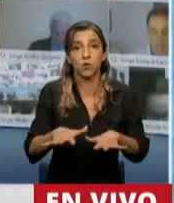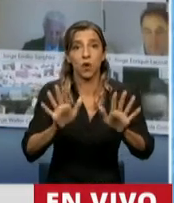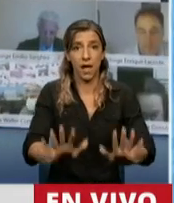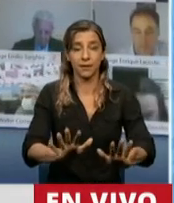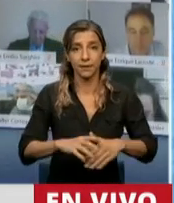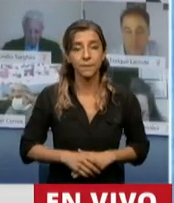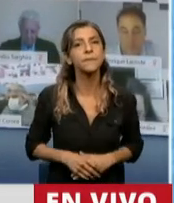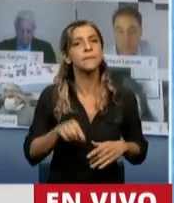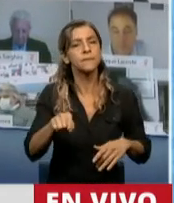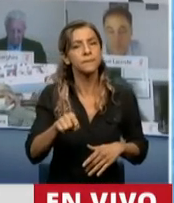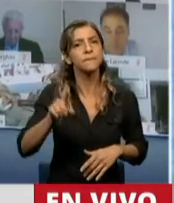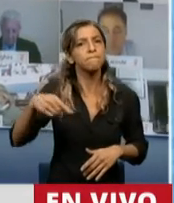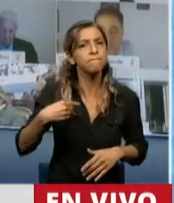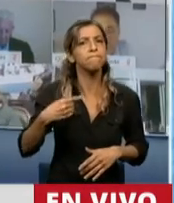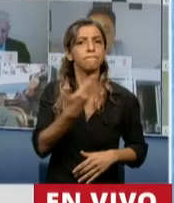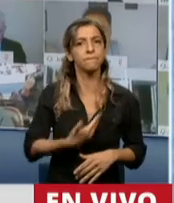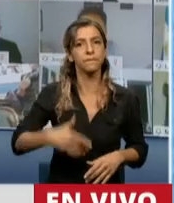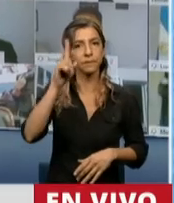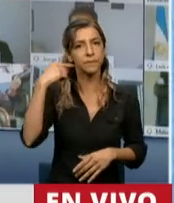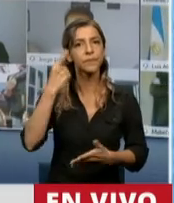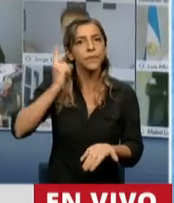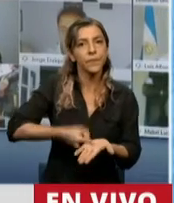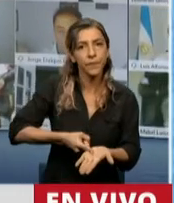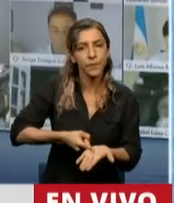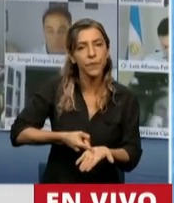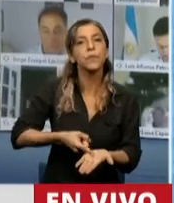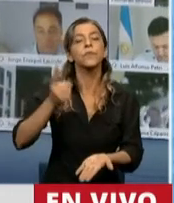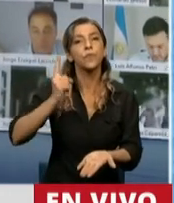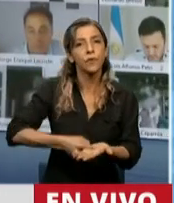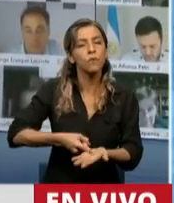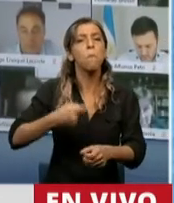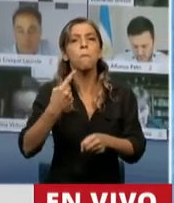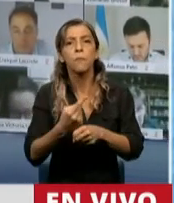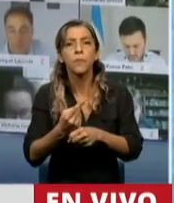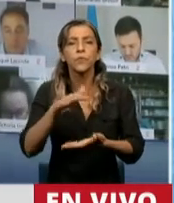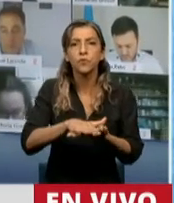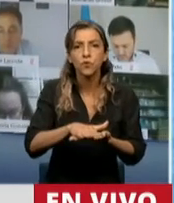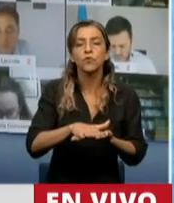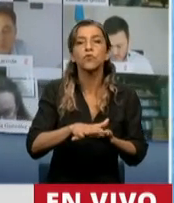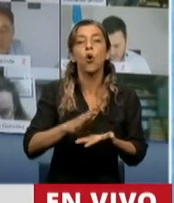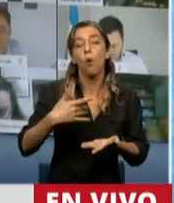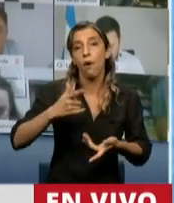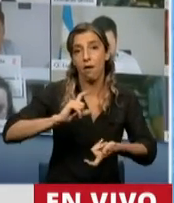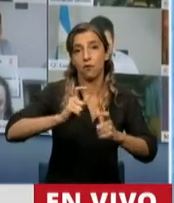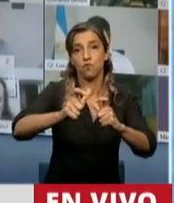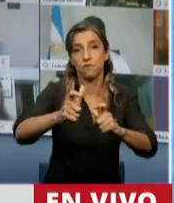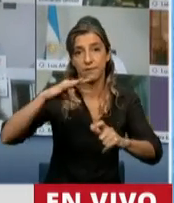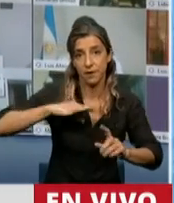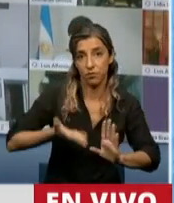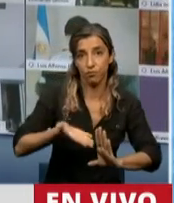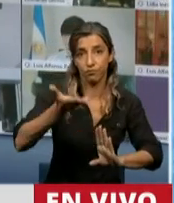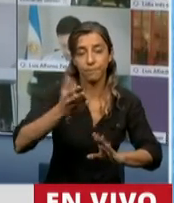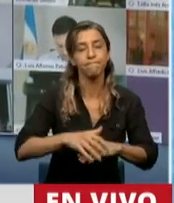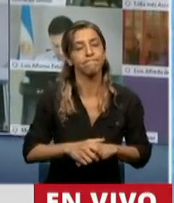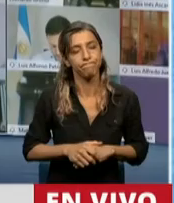una serie de decisiones. Una serie de decisiones. Primero, en relación a la movilidad. Entonces